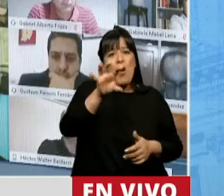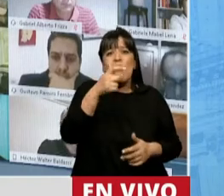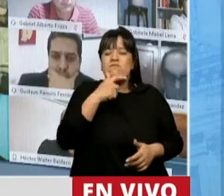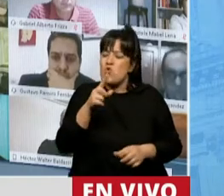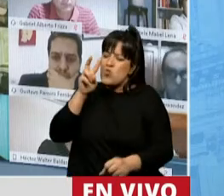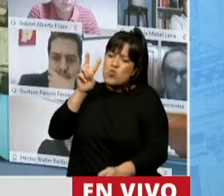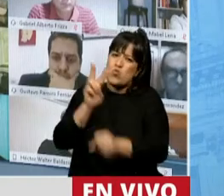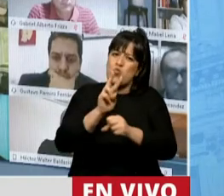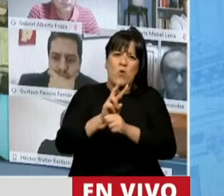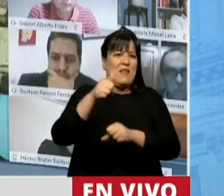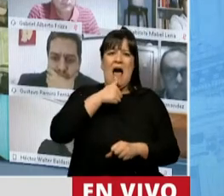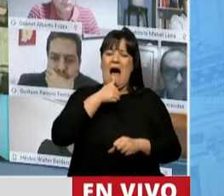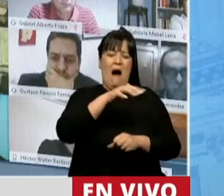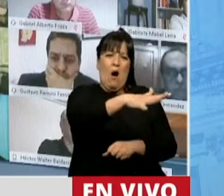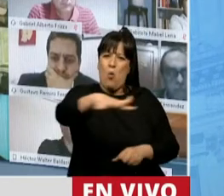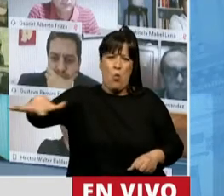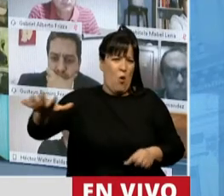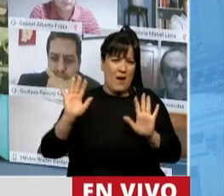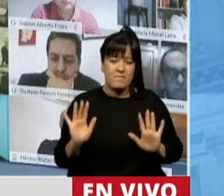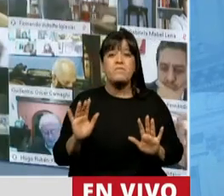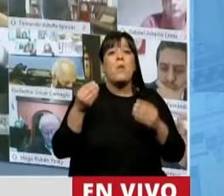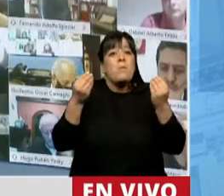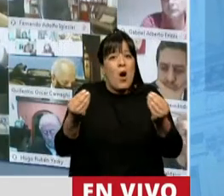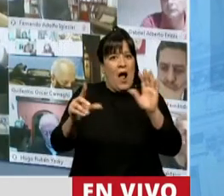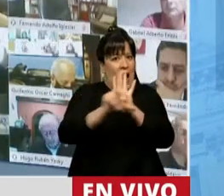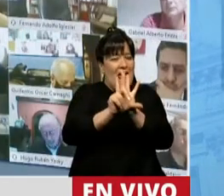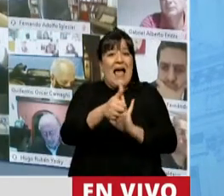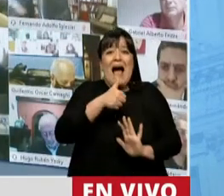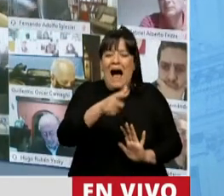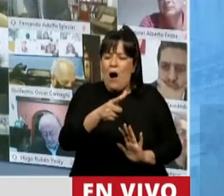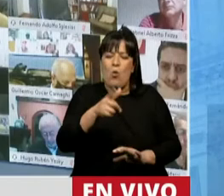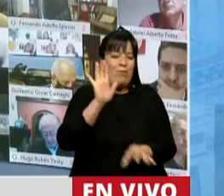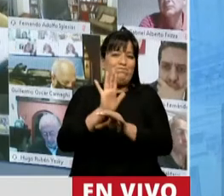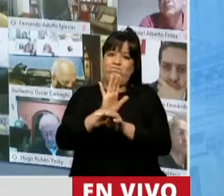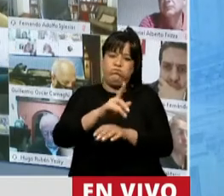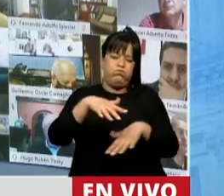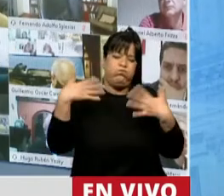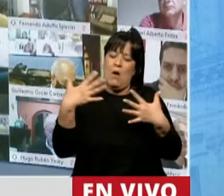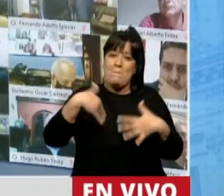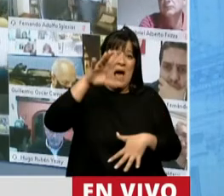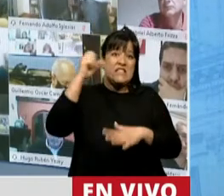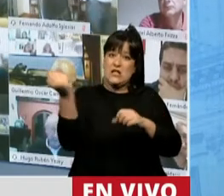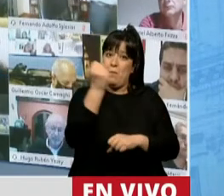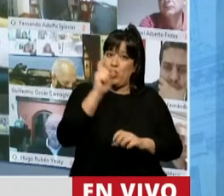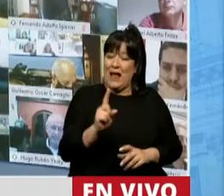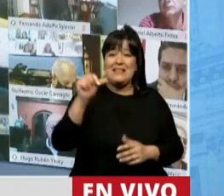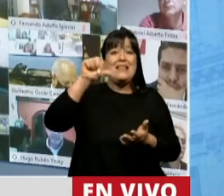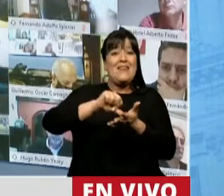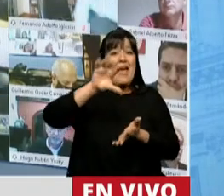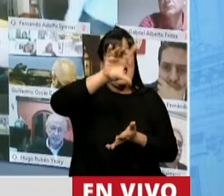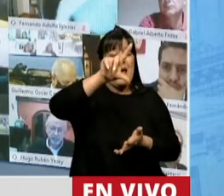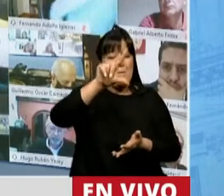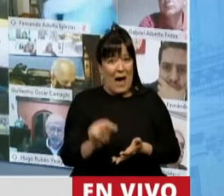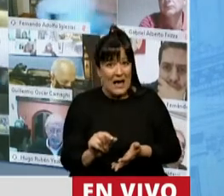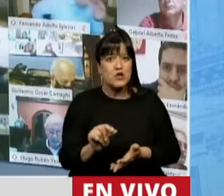cuidadosos del agua, señora Presidenta. Tal es así que tenemos una de las leyes de agua que son pioneras, no solamente del país, sino de la